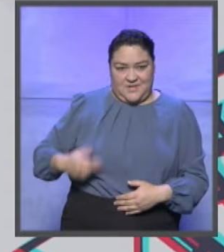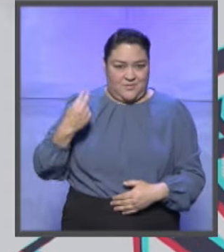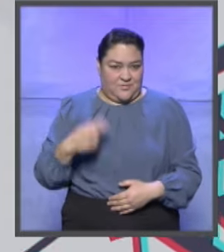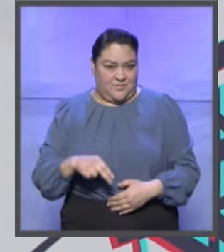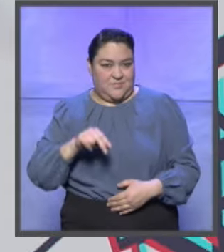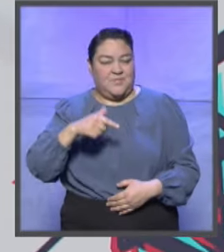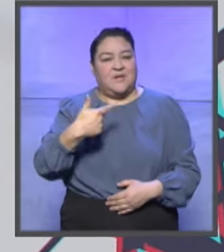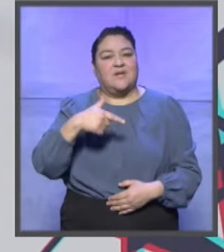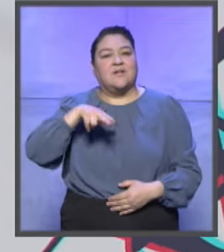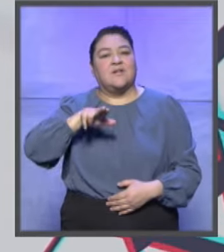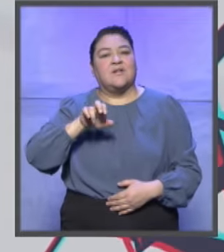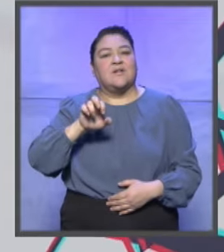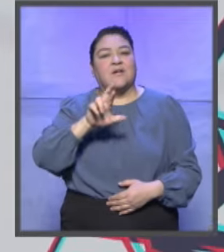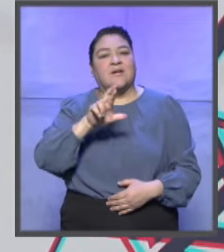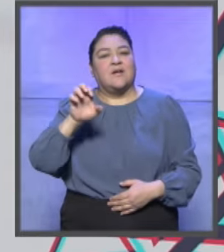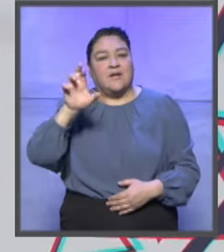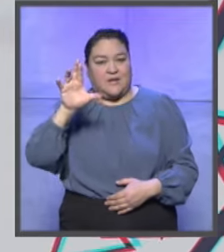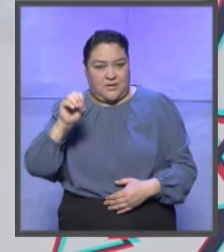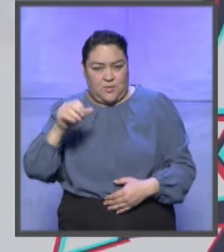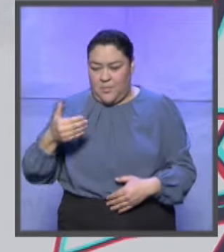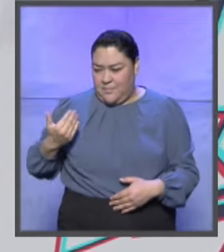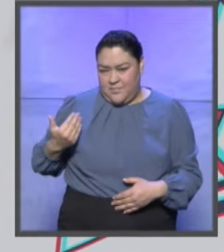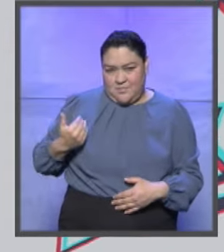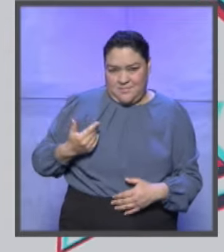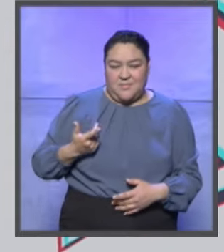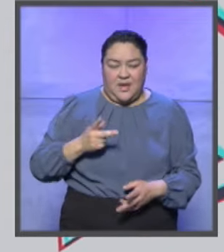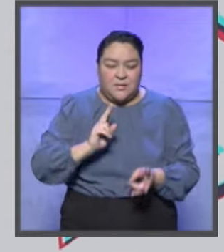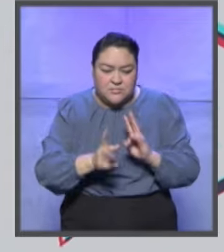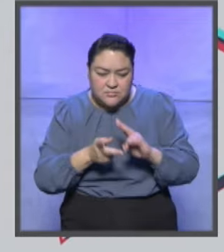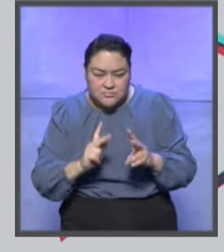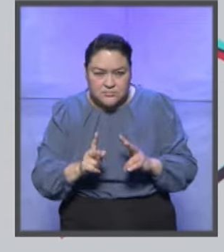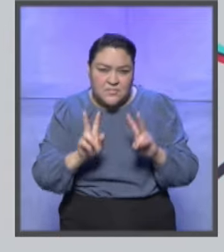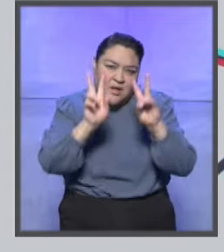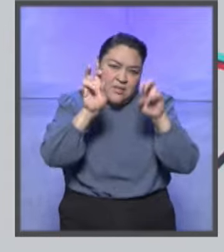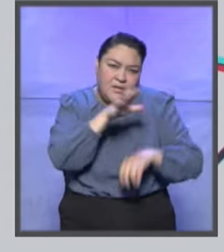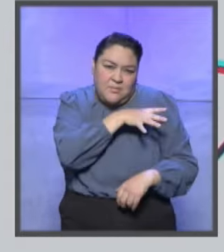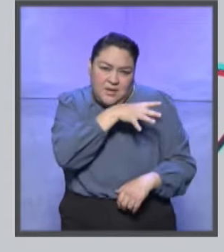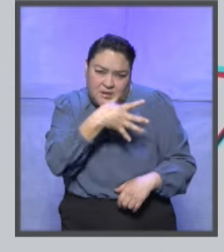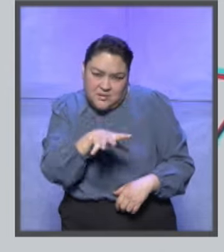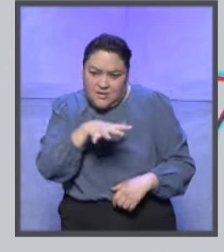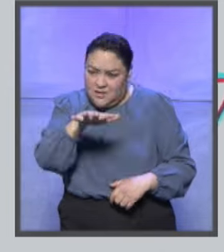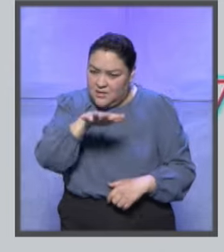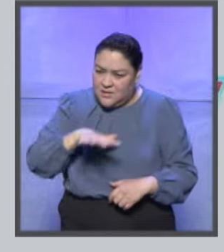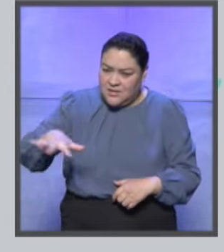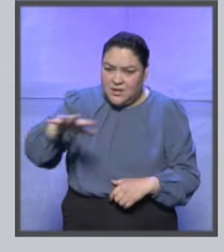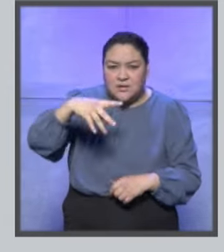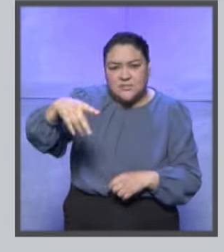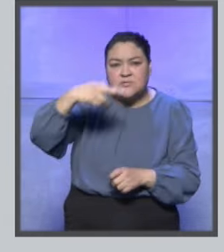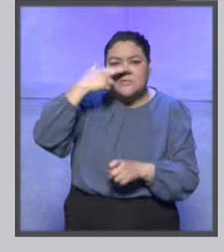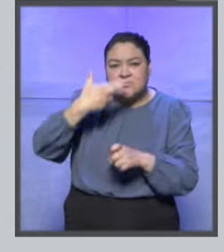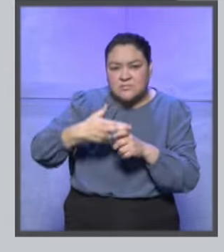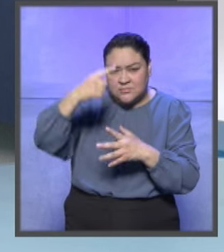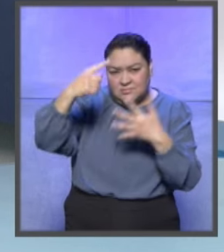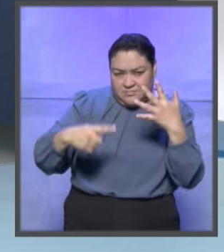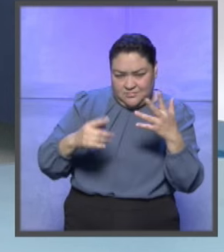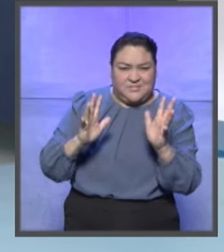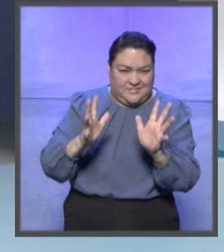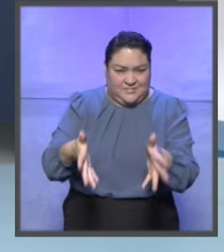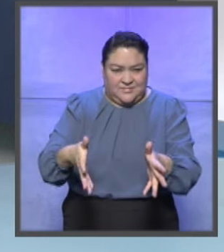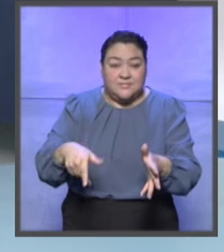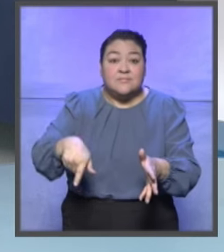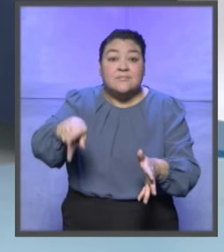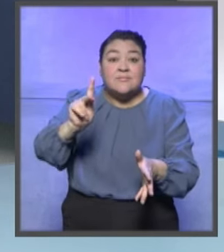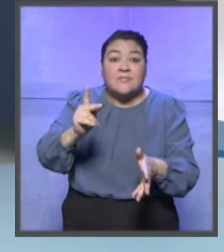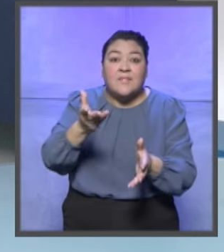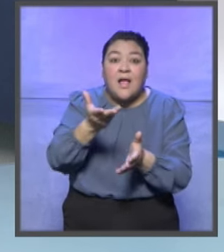Olvera. Ya hicimos una primera radiografía de lo que ocupa la Sala Regional Guadalajara, pero